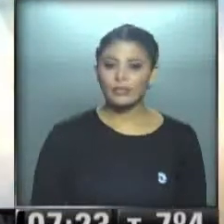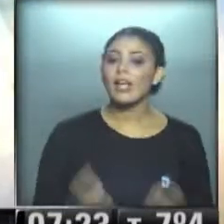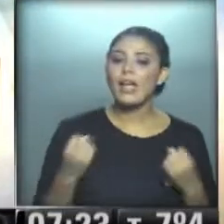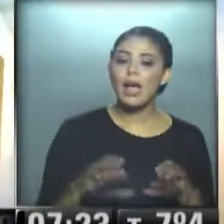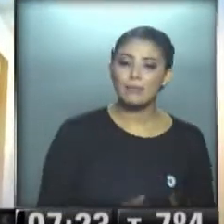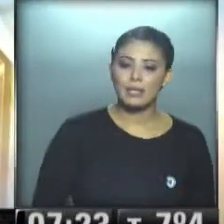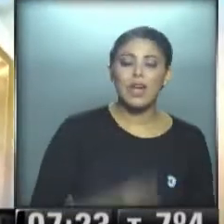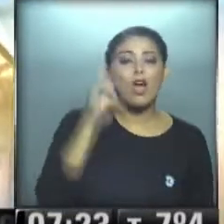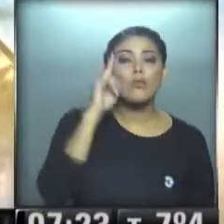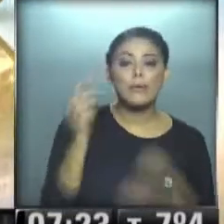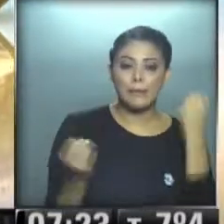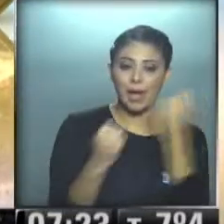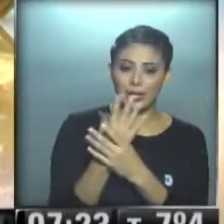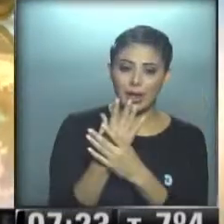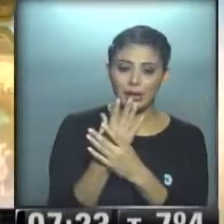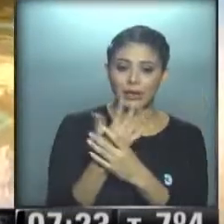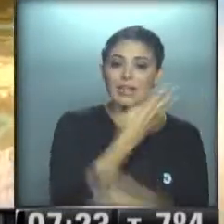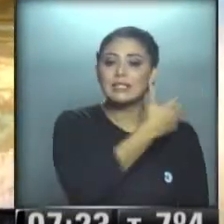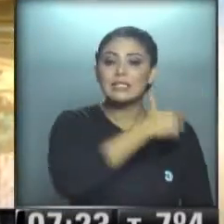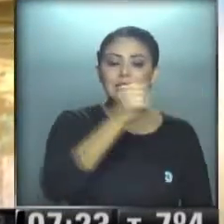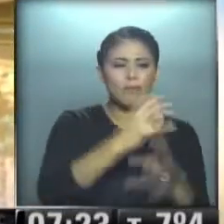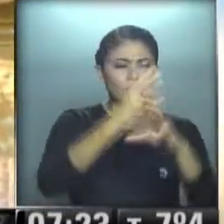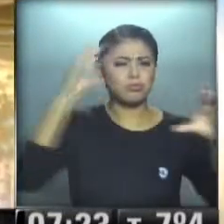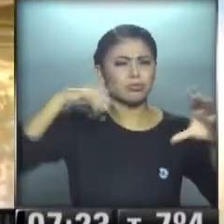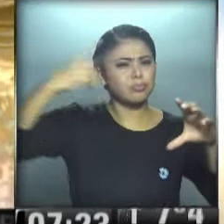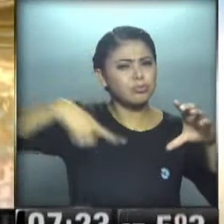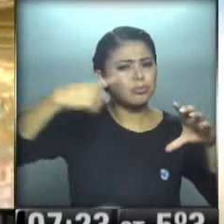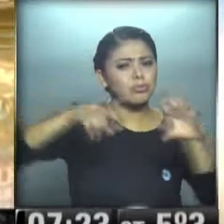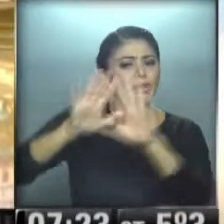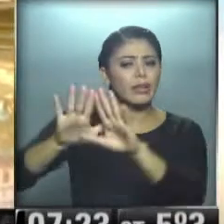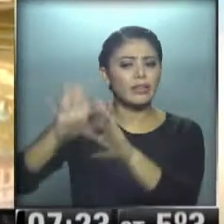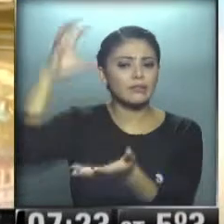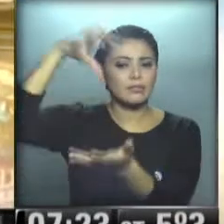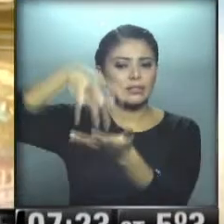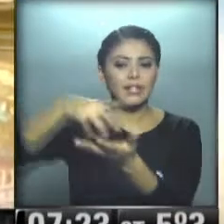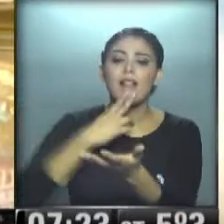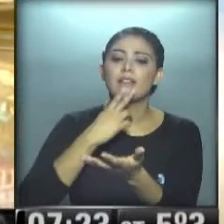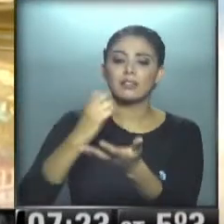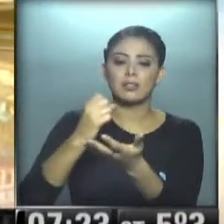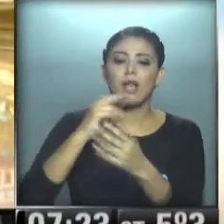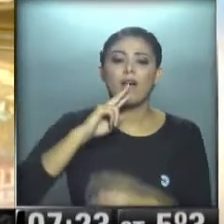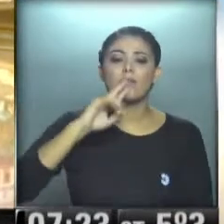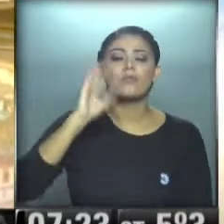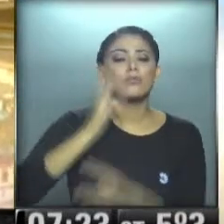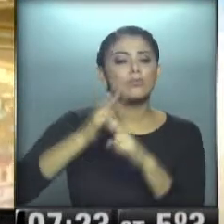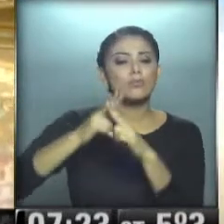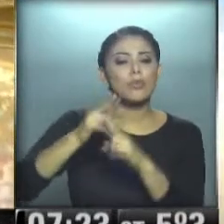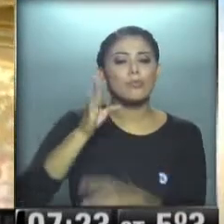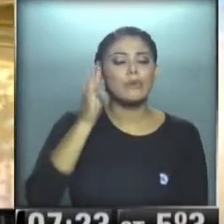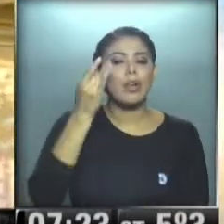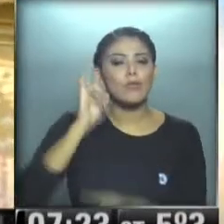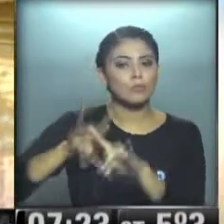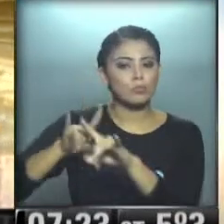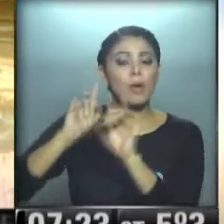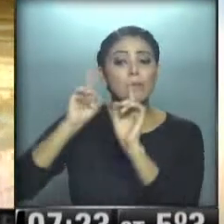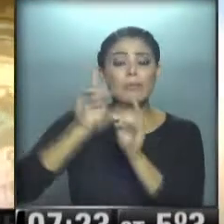Comenzamos a las 9 de la mañana por el traslado de una turbina para la central termoeléctrica Guillermo Brown. La turbina que llegó al puerto bahiense